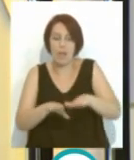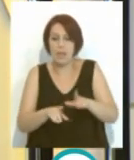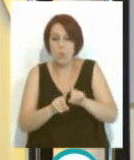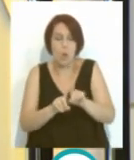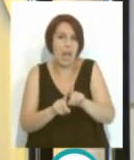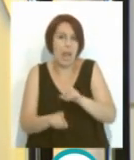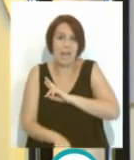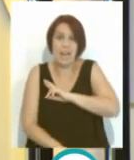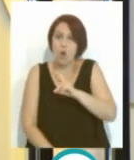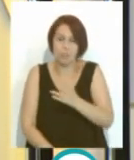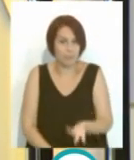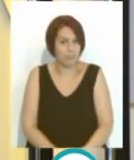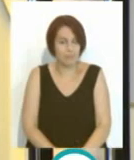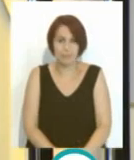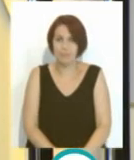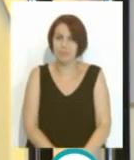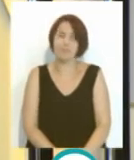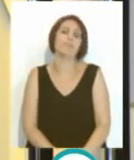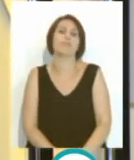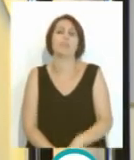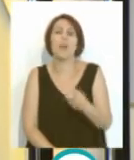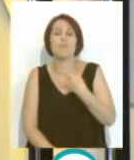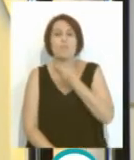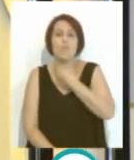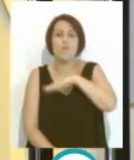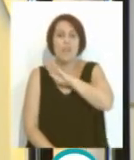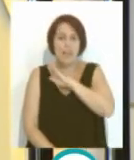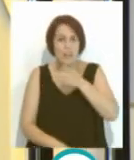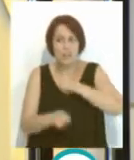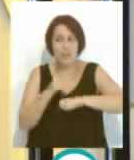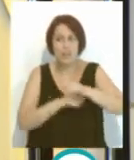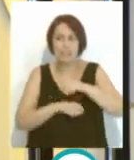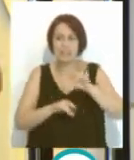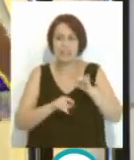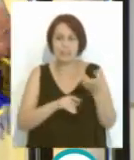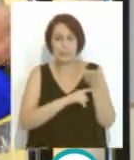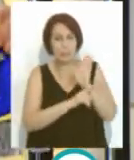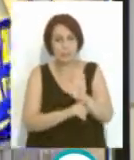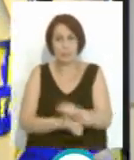es como una religión. Ahí tiene la bufanda de la peña. Sí, vamos a mostrarla.